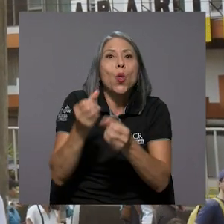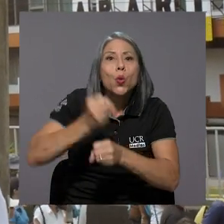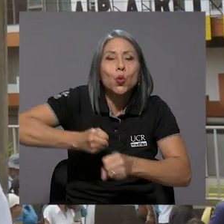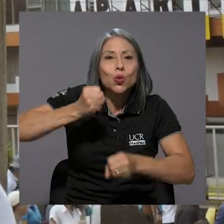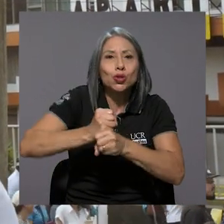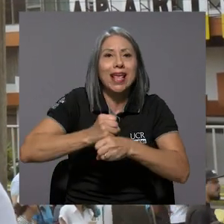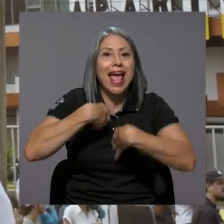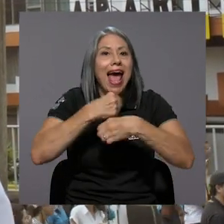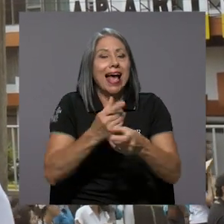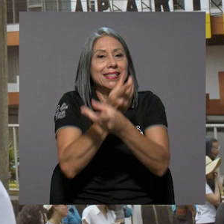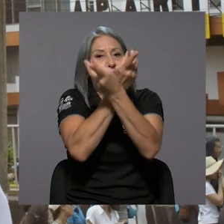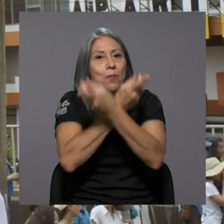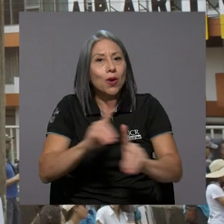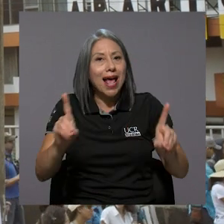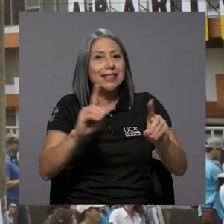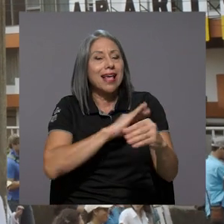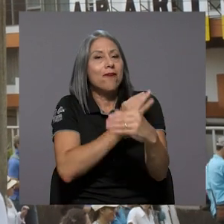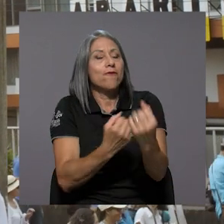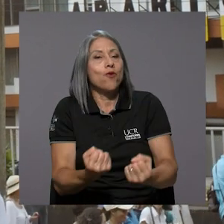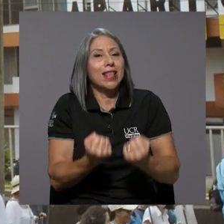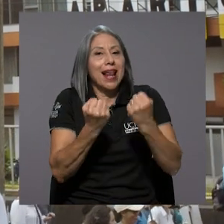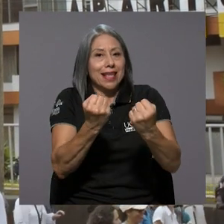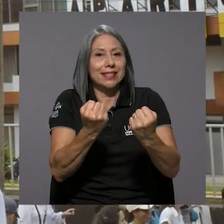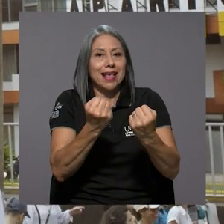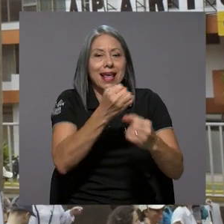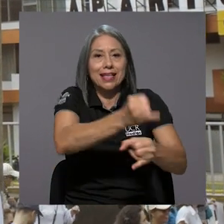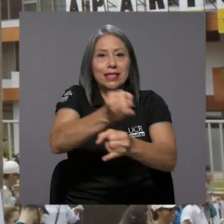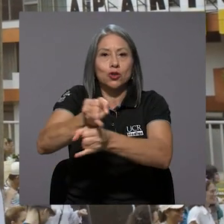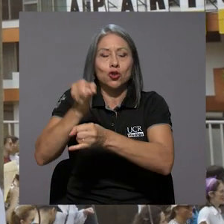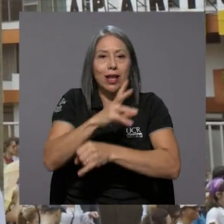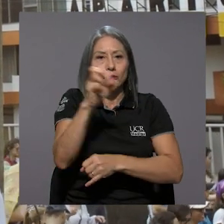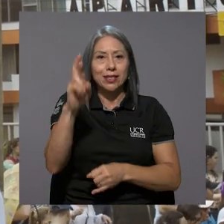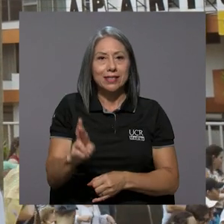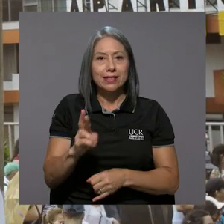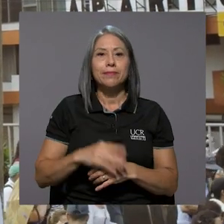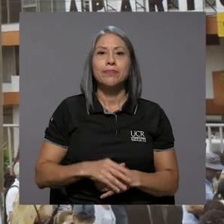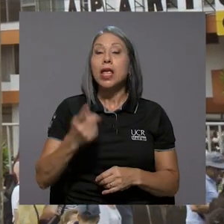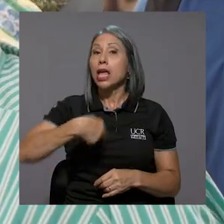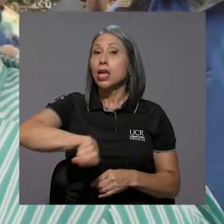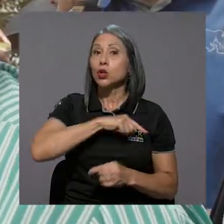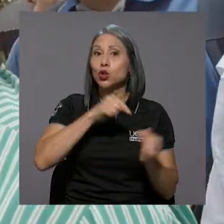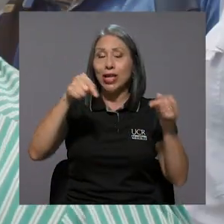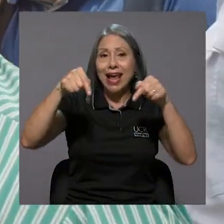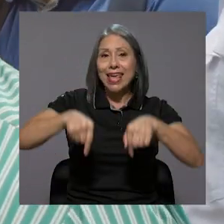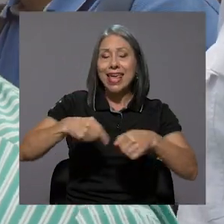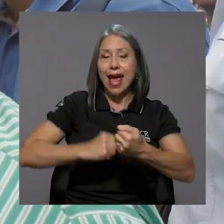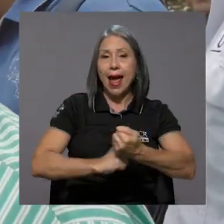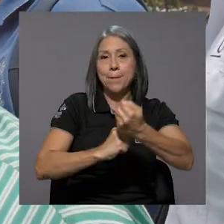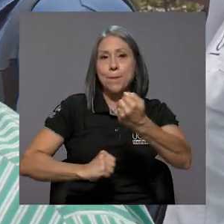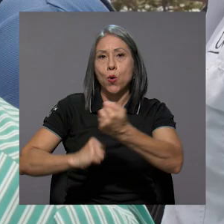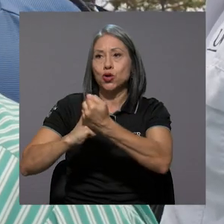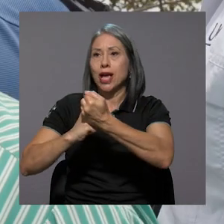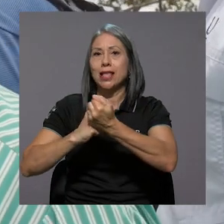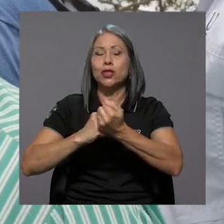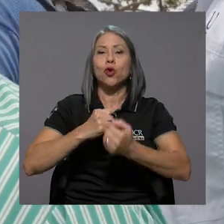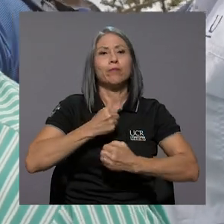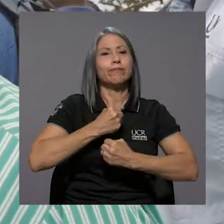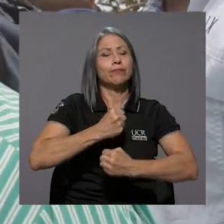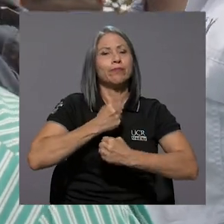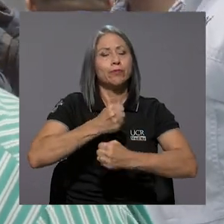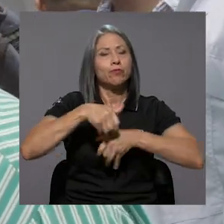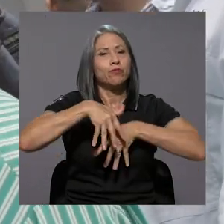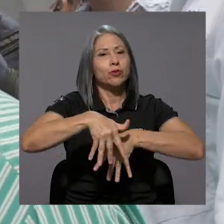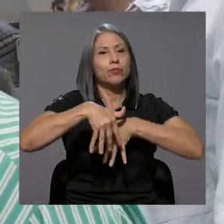la universidad democratiza, la universidad fortalece la institucionalidad costarricense. Y estamos aquí apoyando